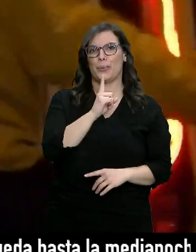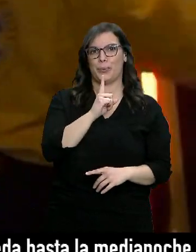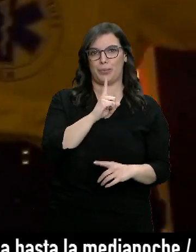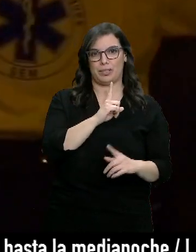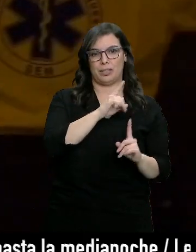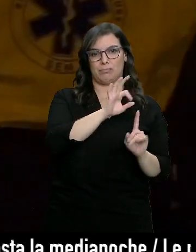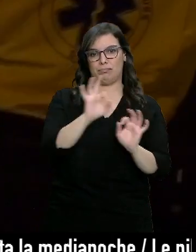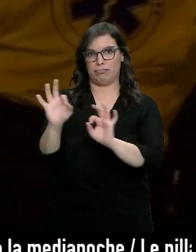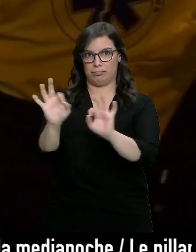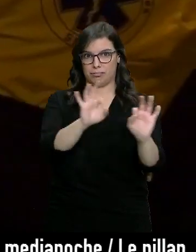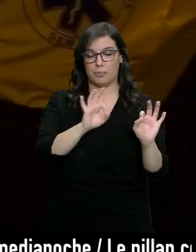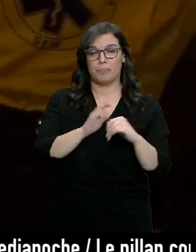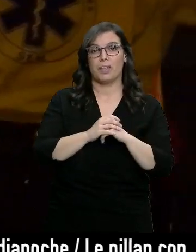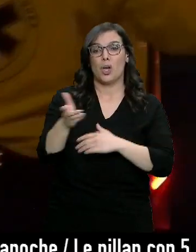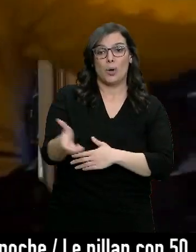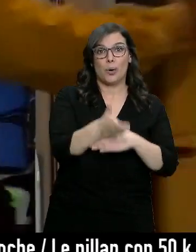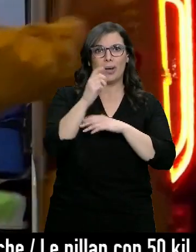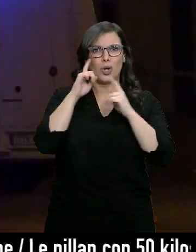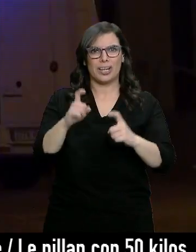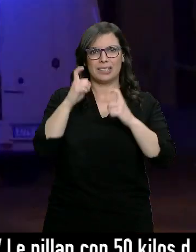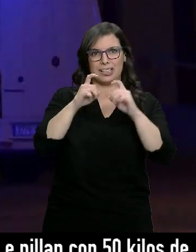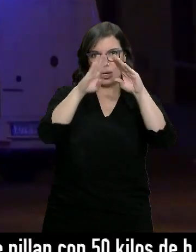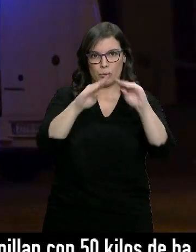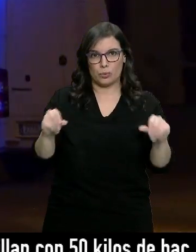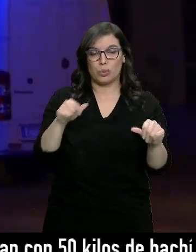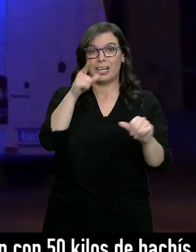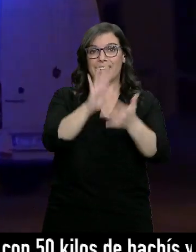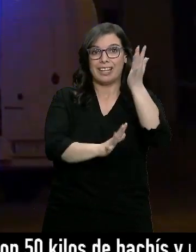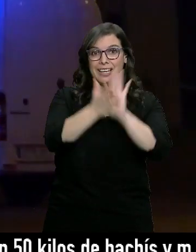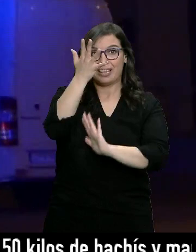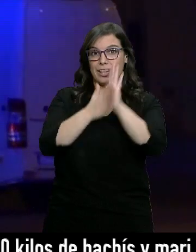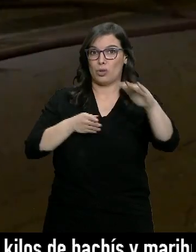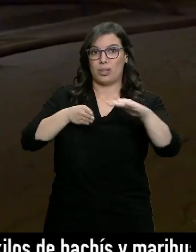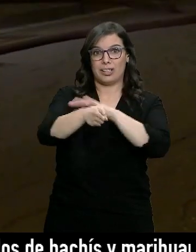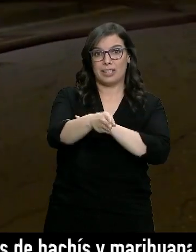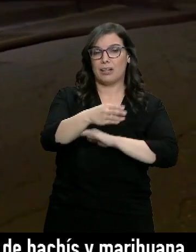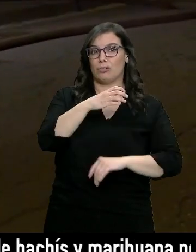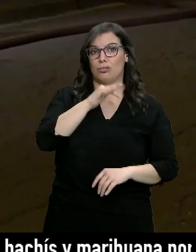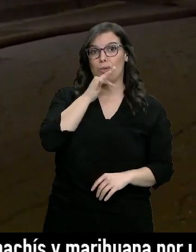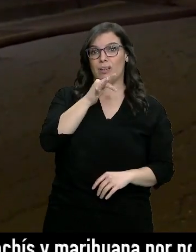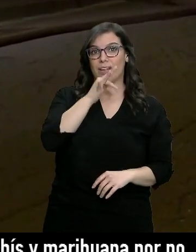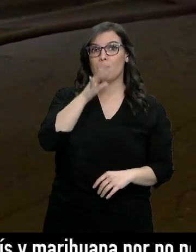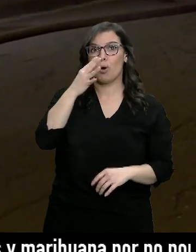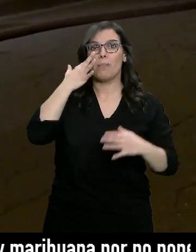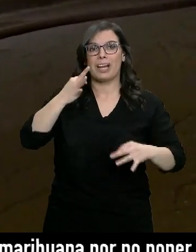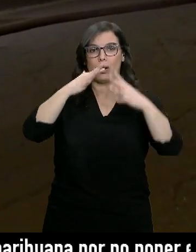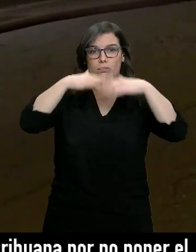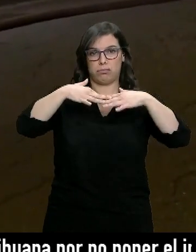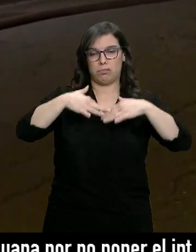Los bomberos tratan de sofocar las llamas de este incendio al que no pueden entrar al edificio por riesgo de derrumbe.